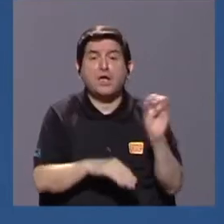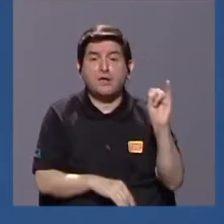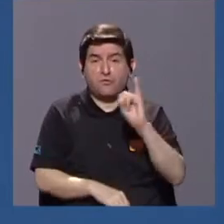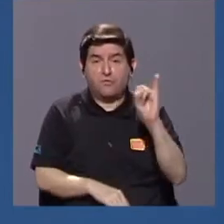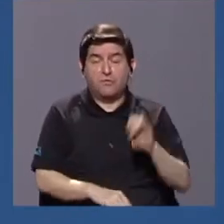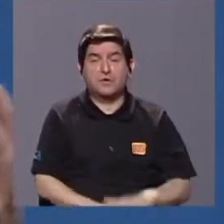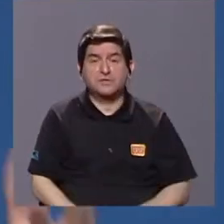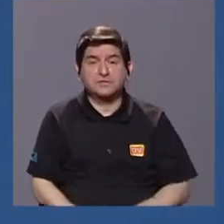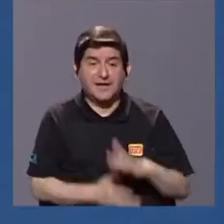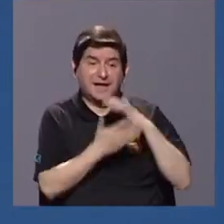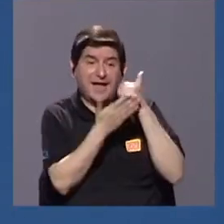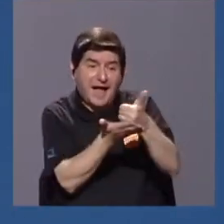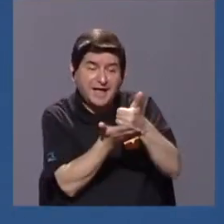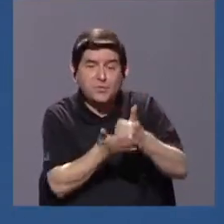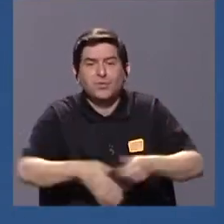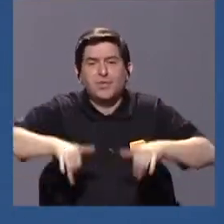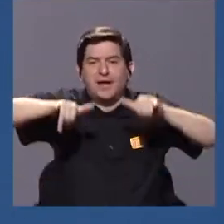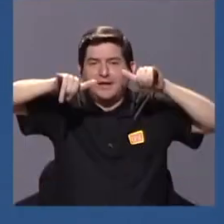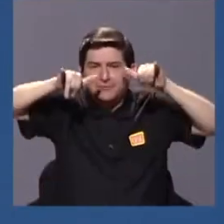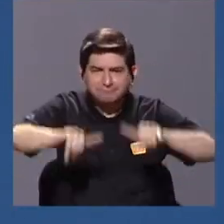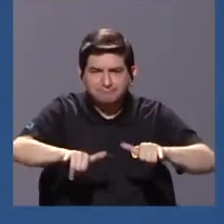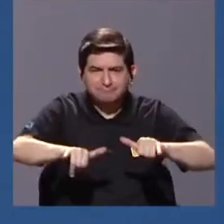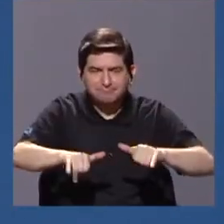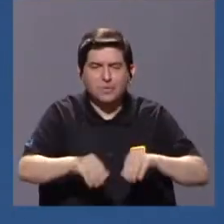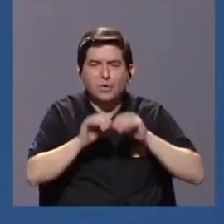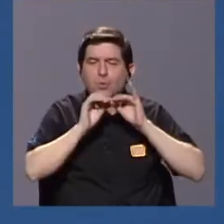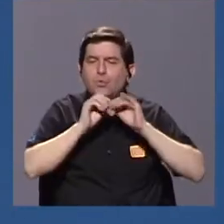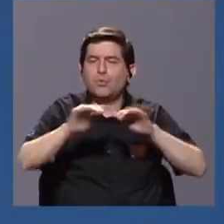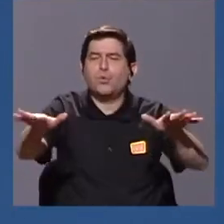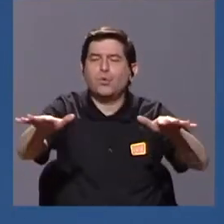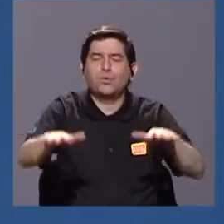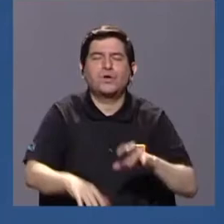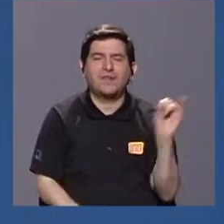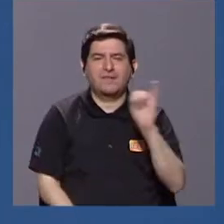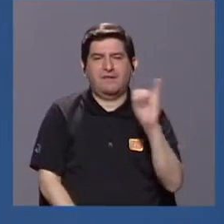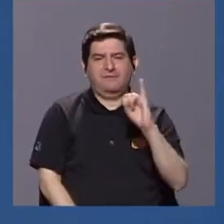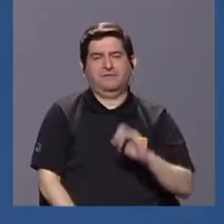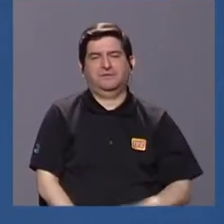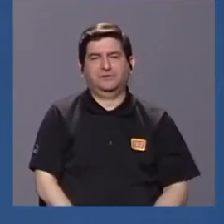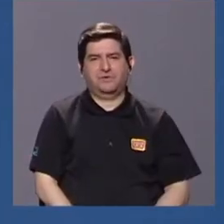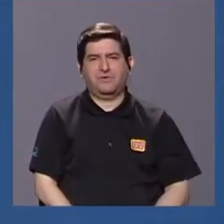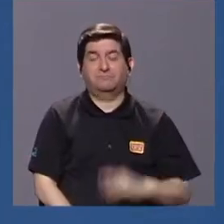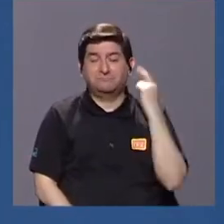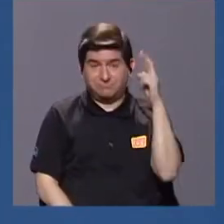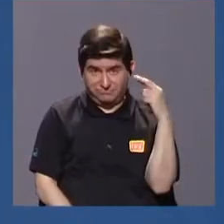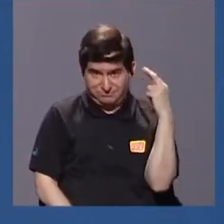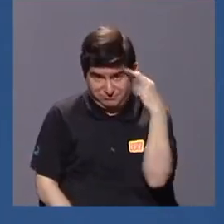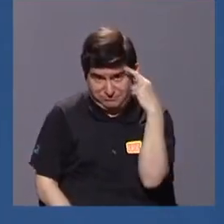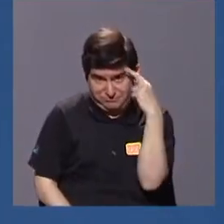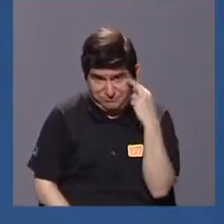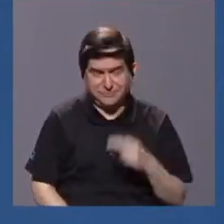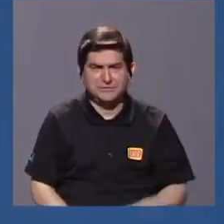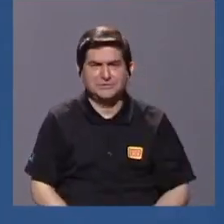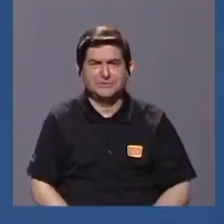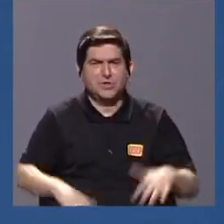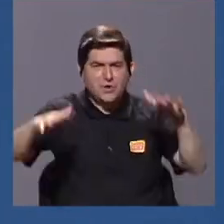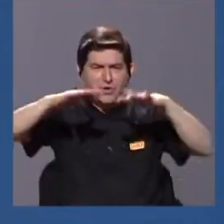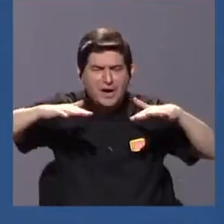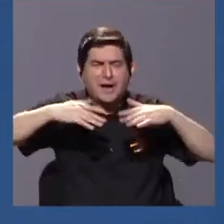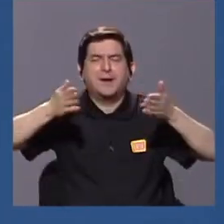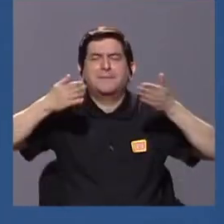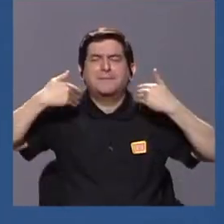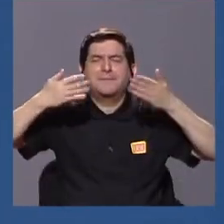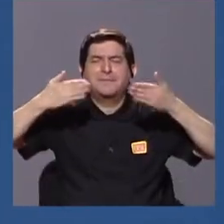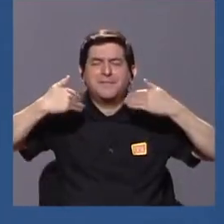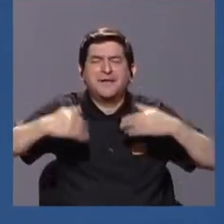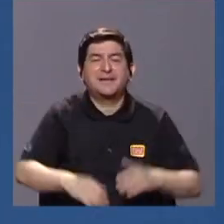favorece el mantenimiento y la diseminación de agentes infecciosos. Entonces es por eso que los ambientes tropicales